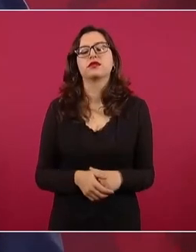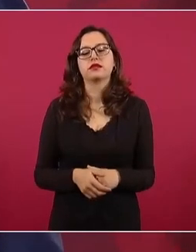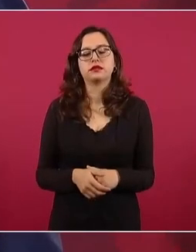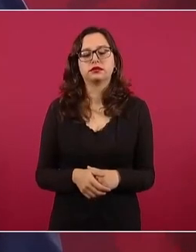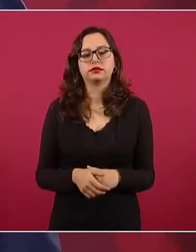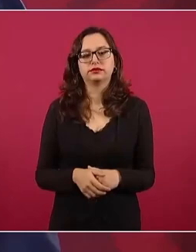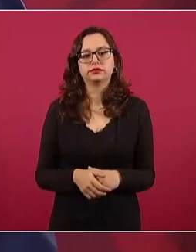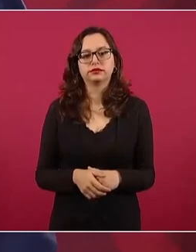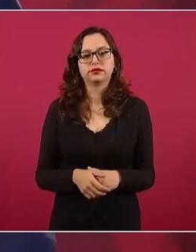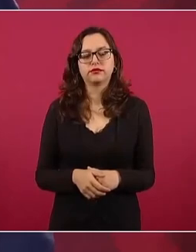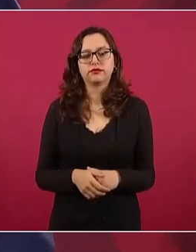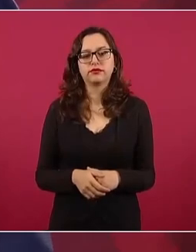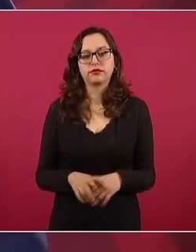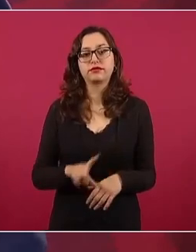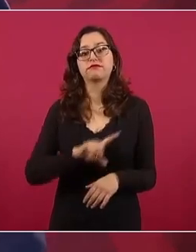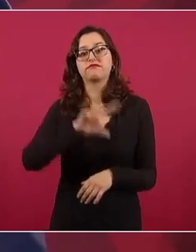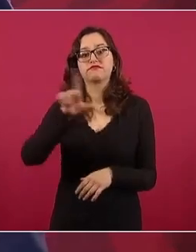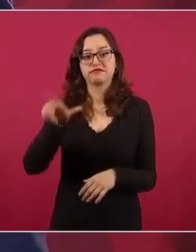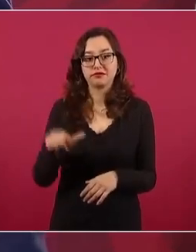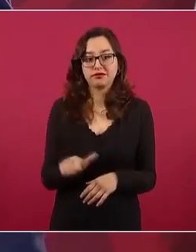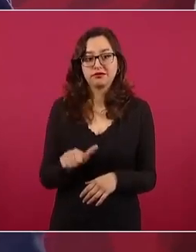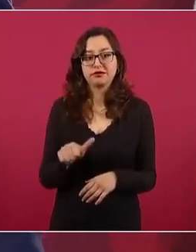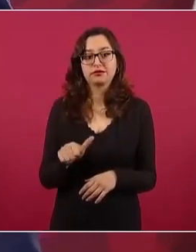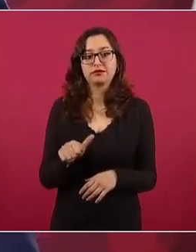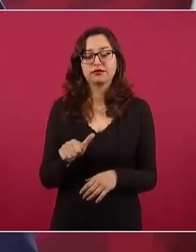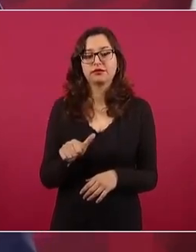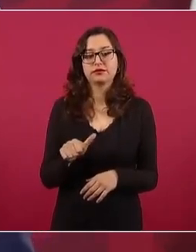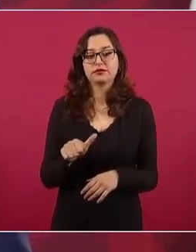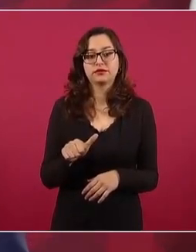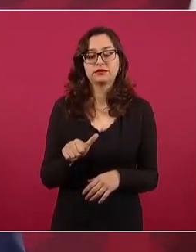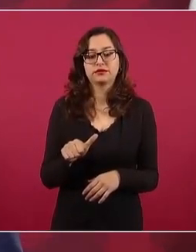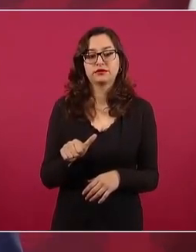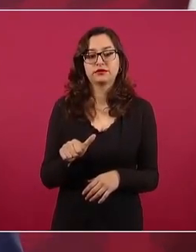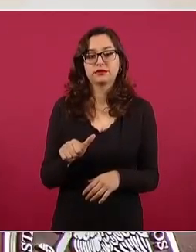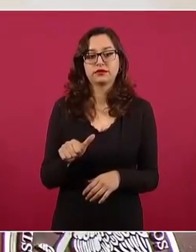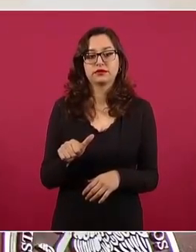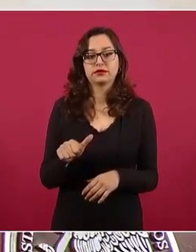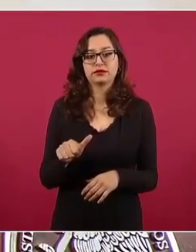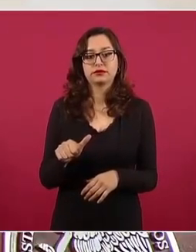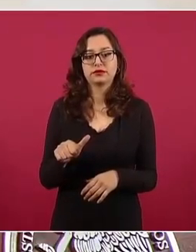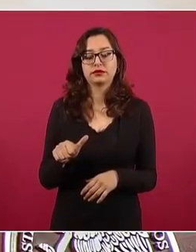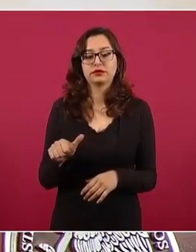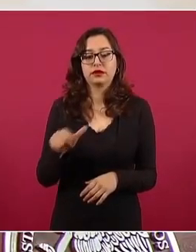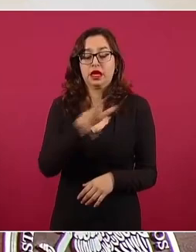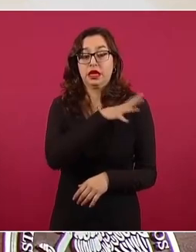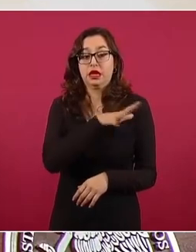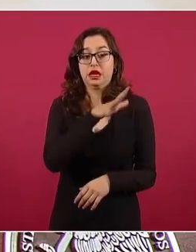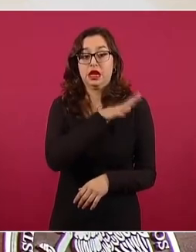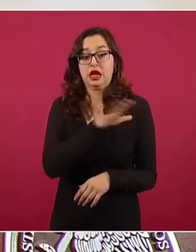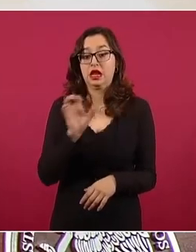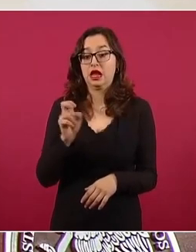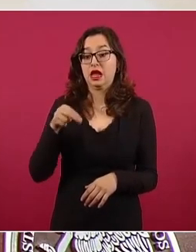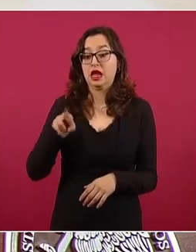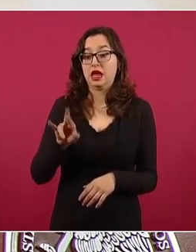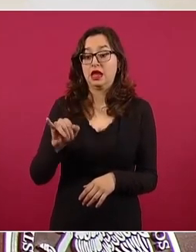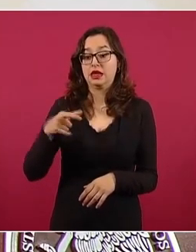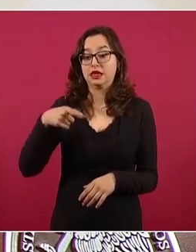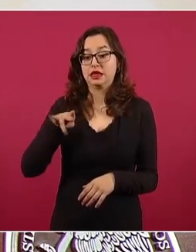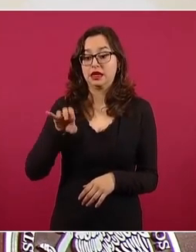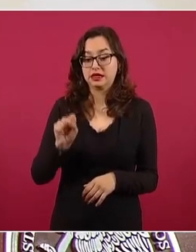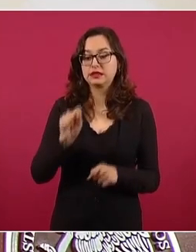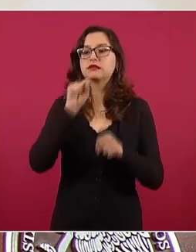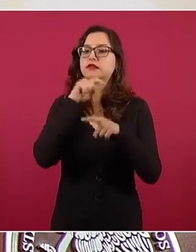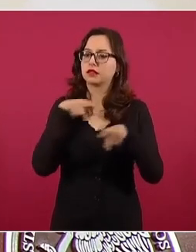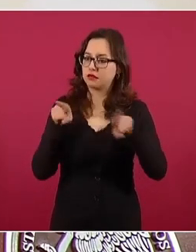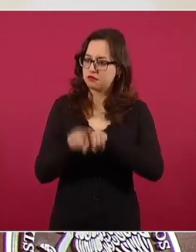y luego se habla de fraude cuando participa el general Enríquez, contra de Ruiz Cortines.